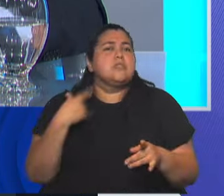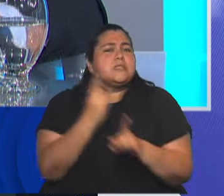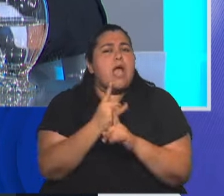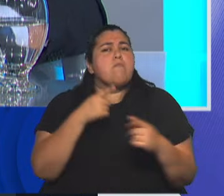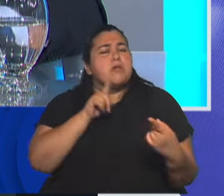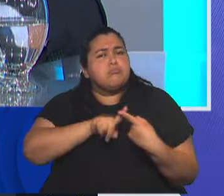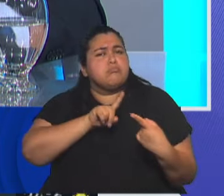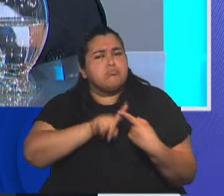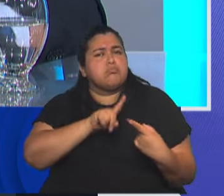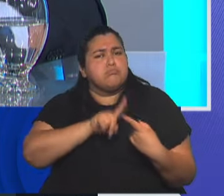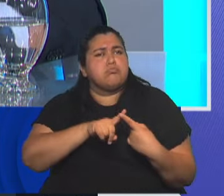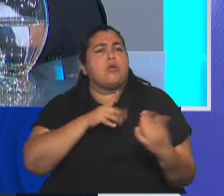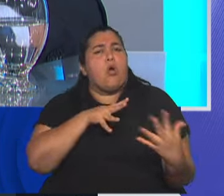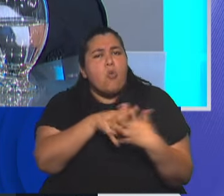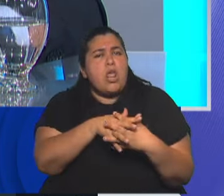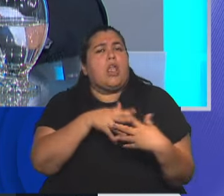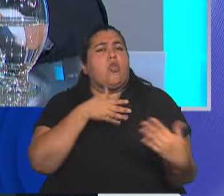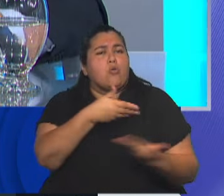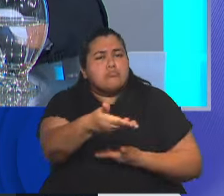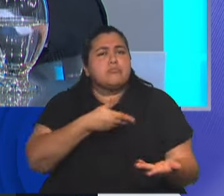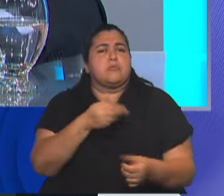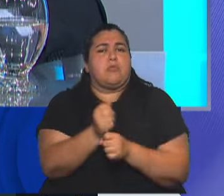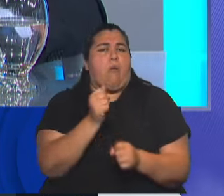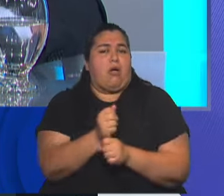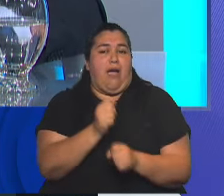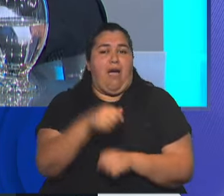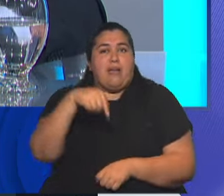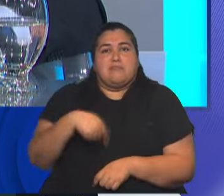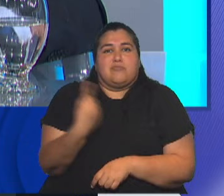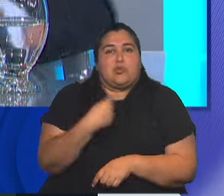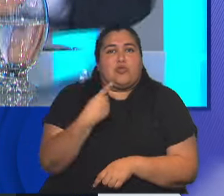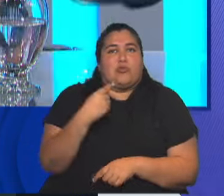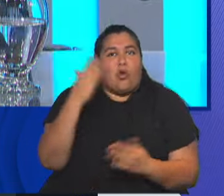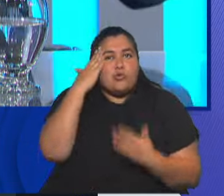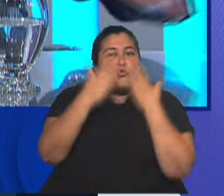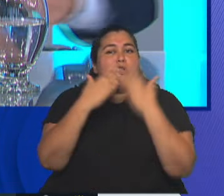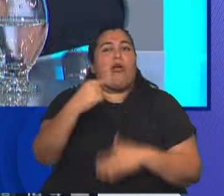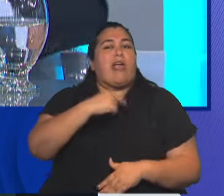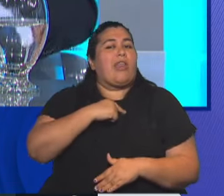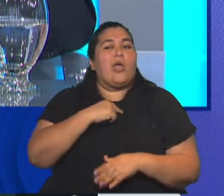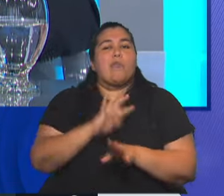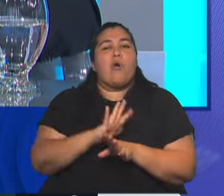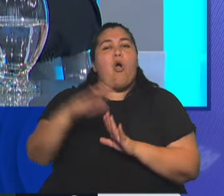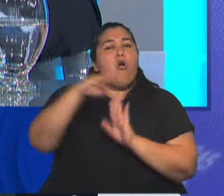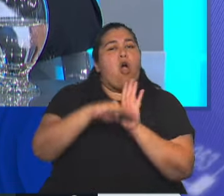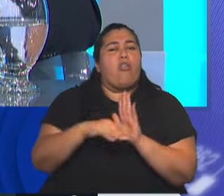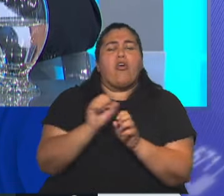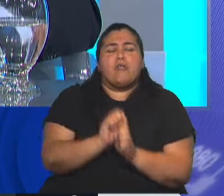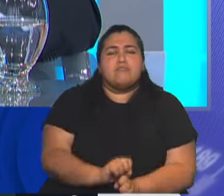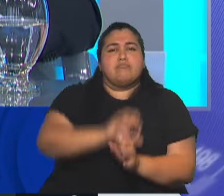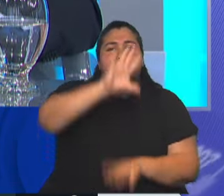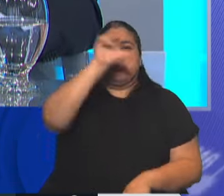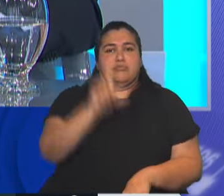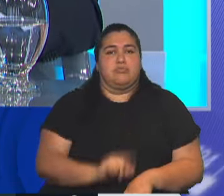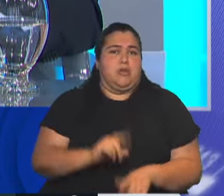juntos, unidos, coordinados, en este sueño que tenemos, que es implementar el código en todo el país para